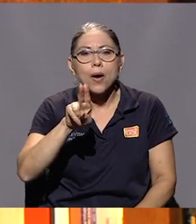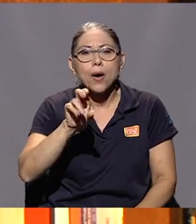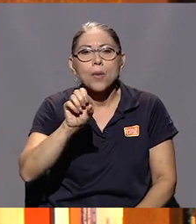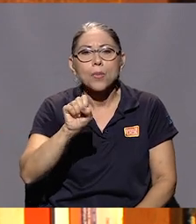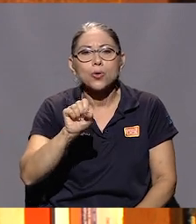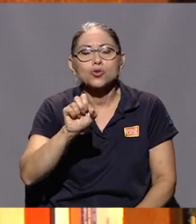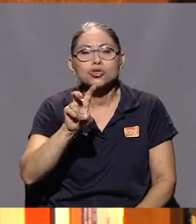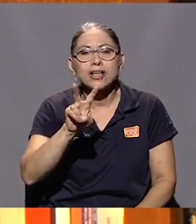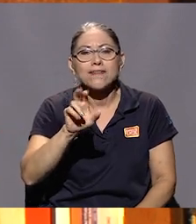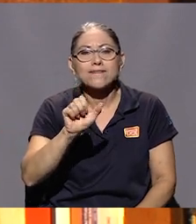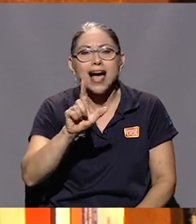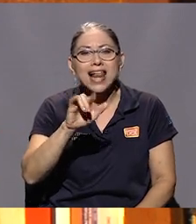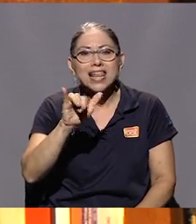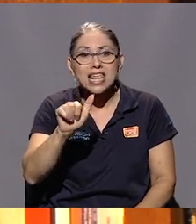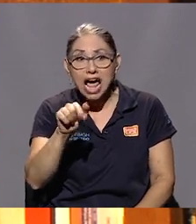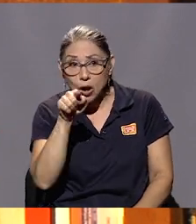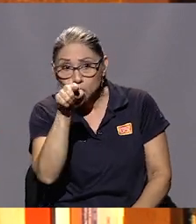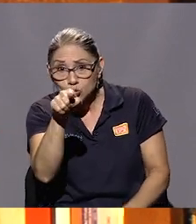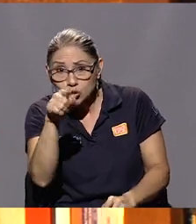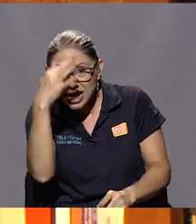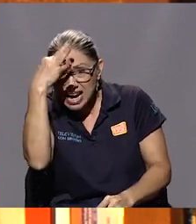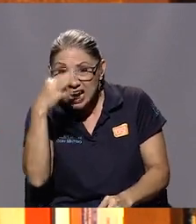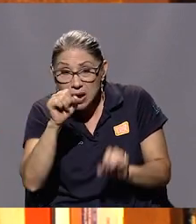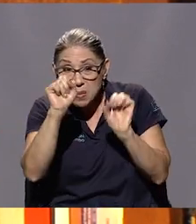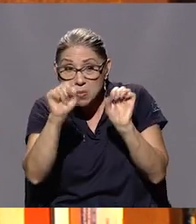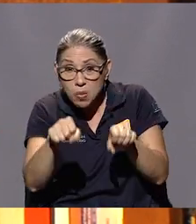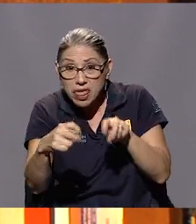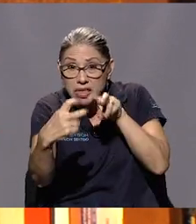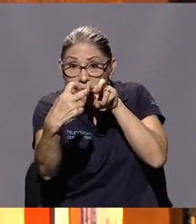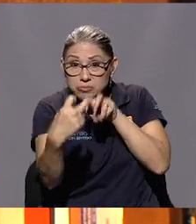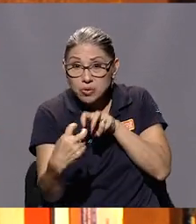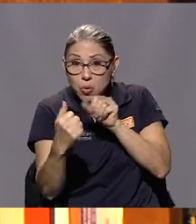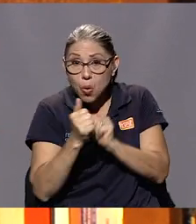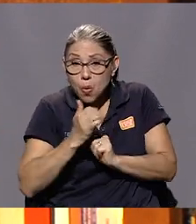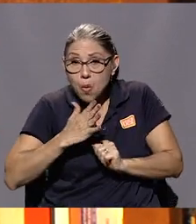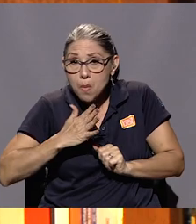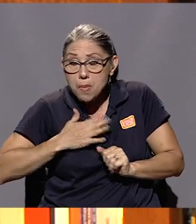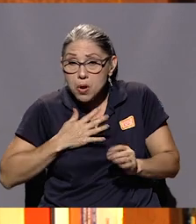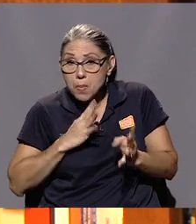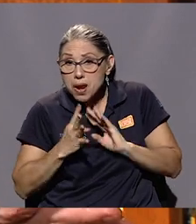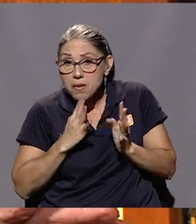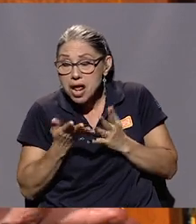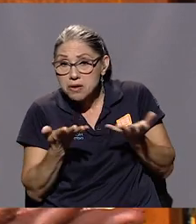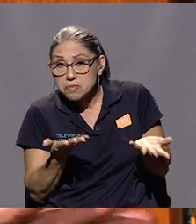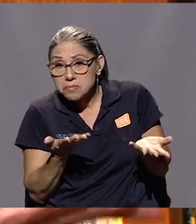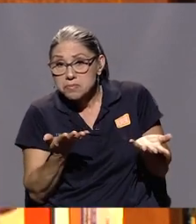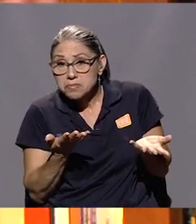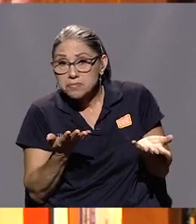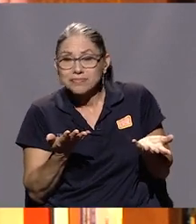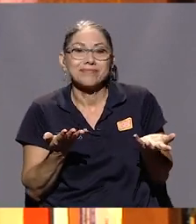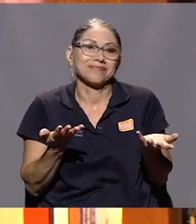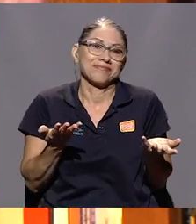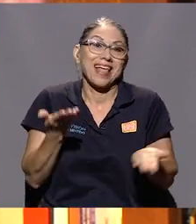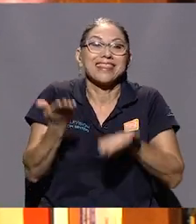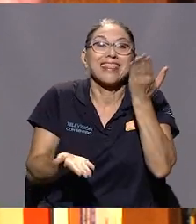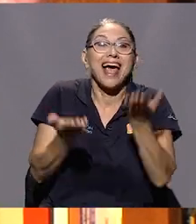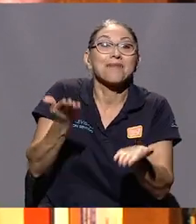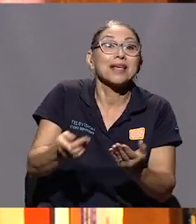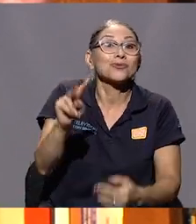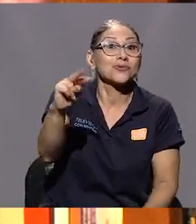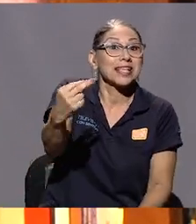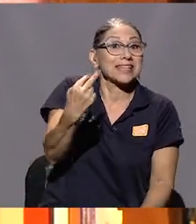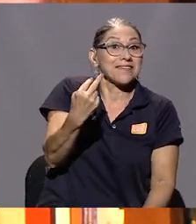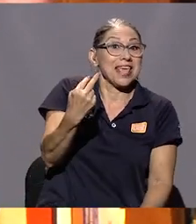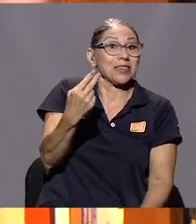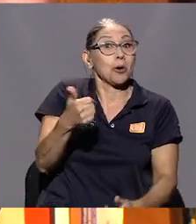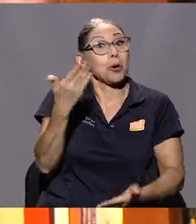¿vos podrías creer que nos podemos sentar un rato a hablar sobre el asunto? Ok, no sé, para alguien que nos